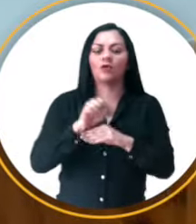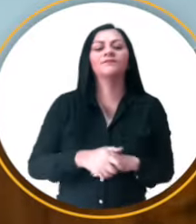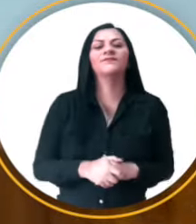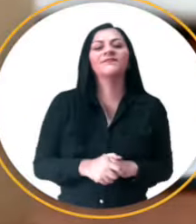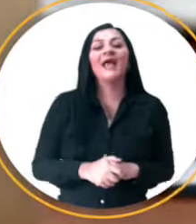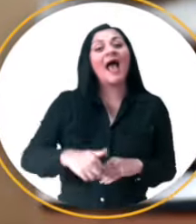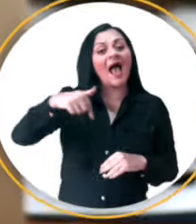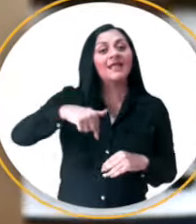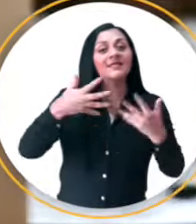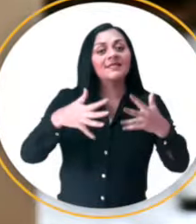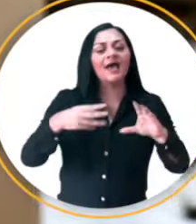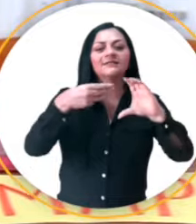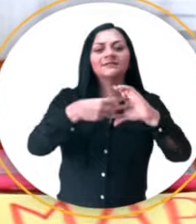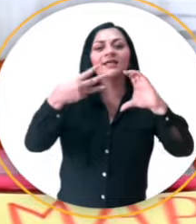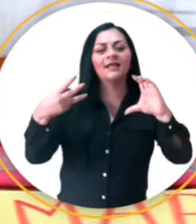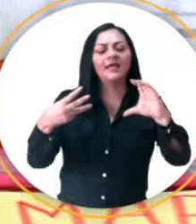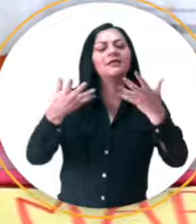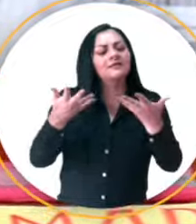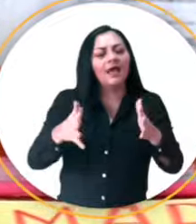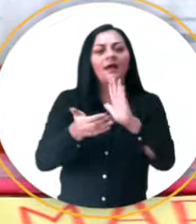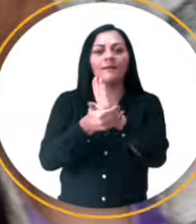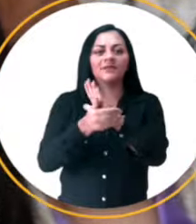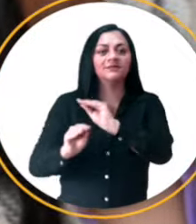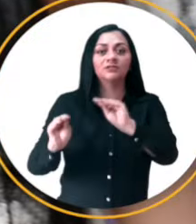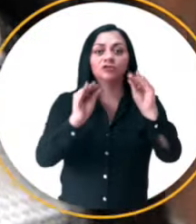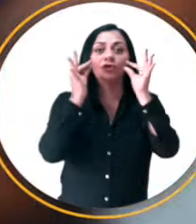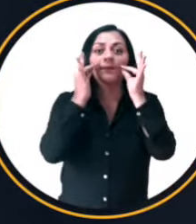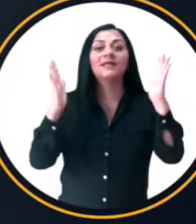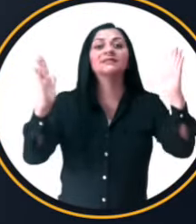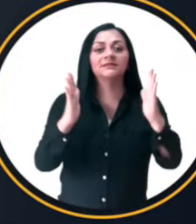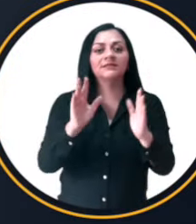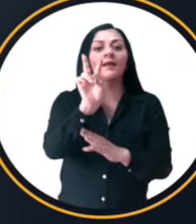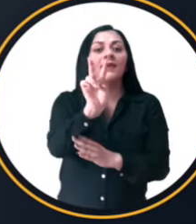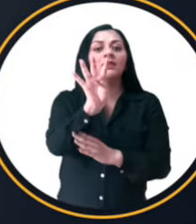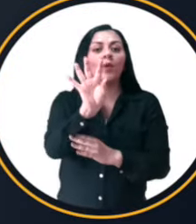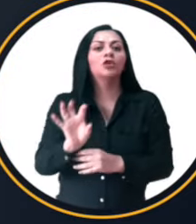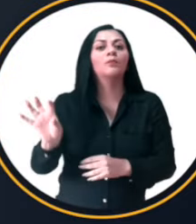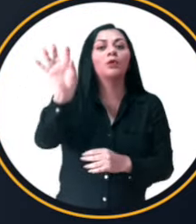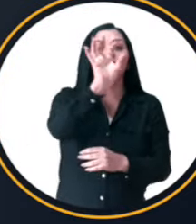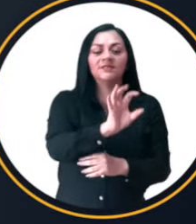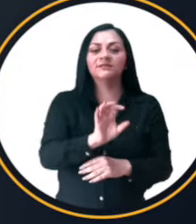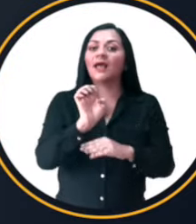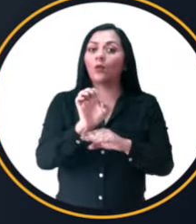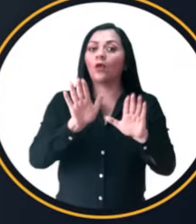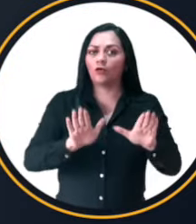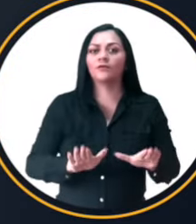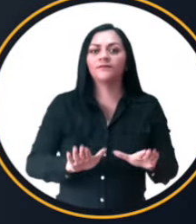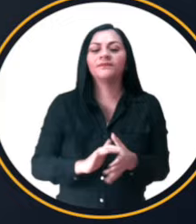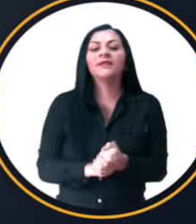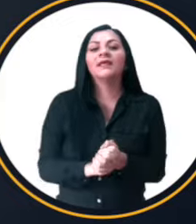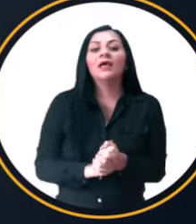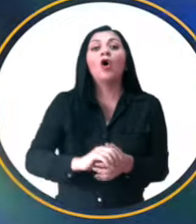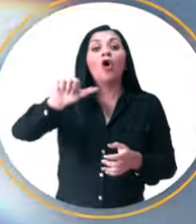país. En este contexto, el CNE se encuentra capacitando de manera presencial en las 24 delegaciones provinciales